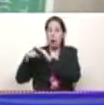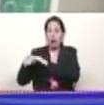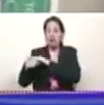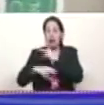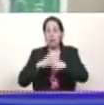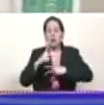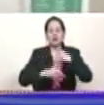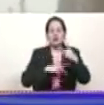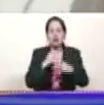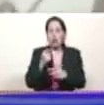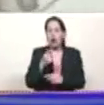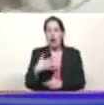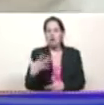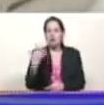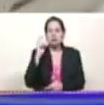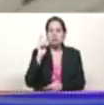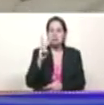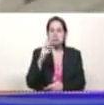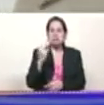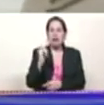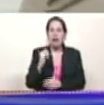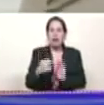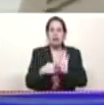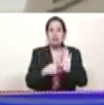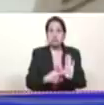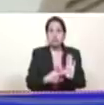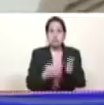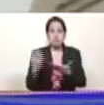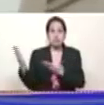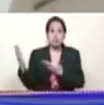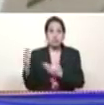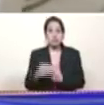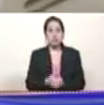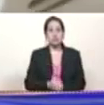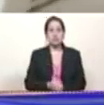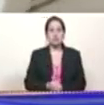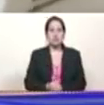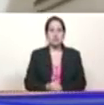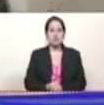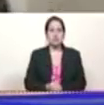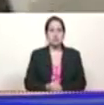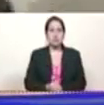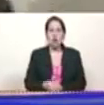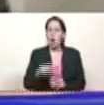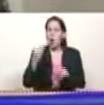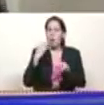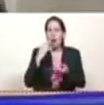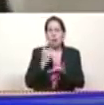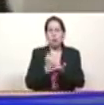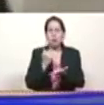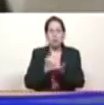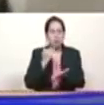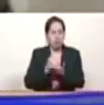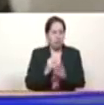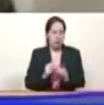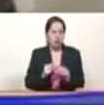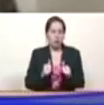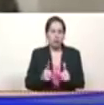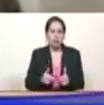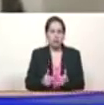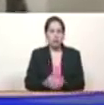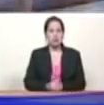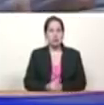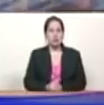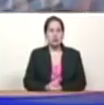producto que ha venido saliendo como parte de esta prueba, como inicio de este